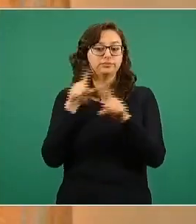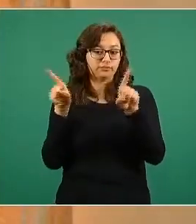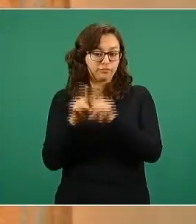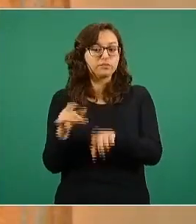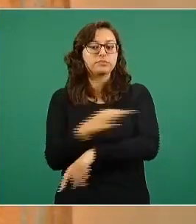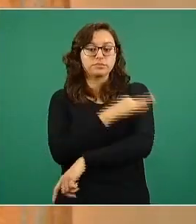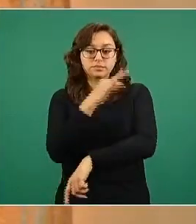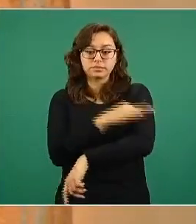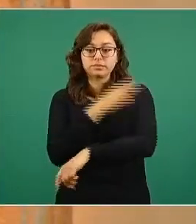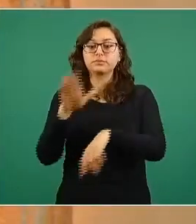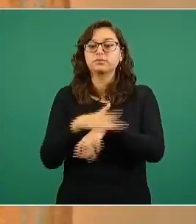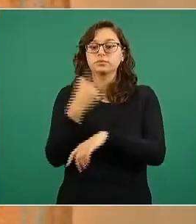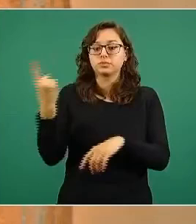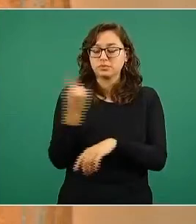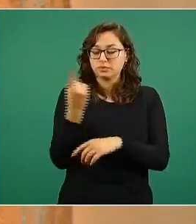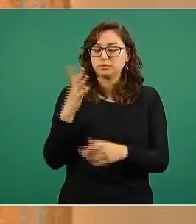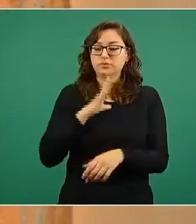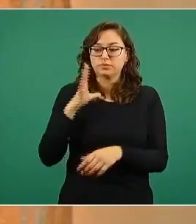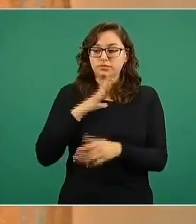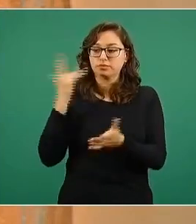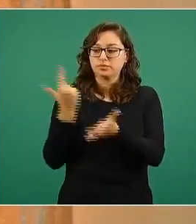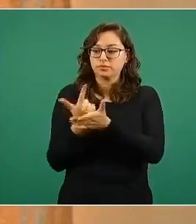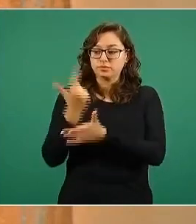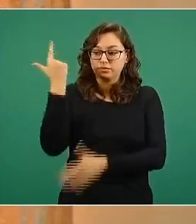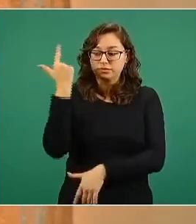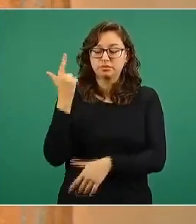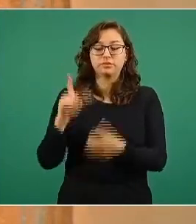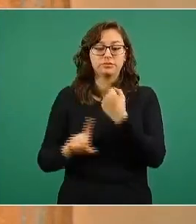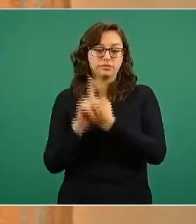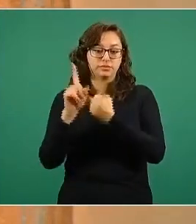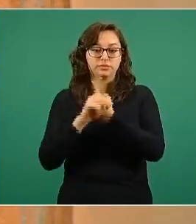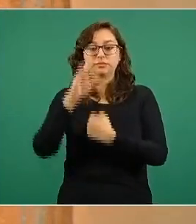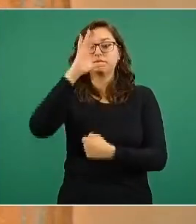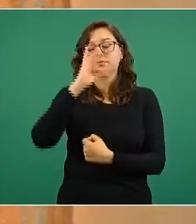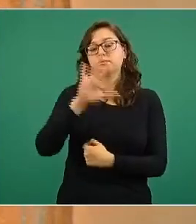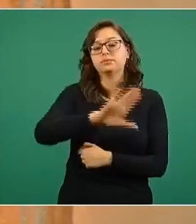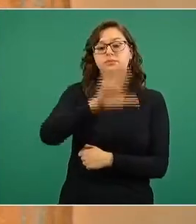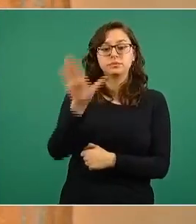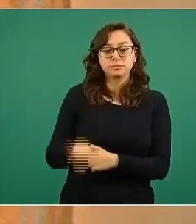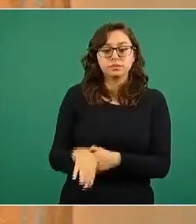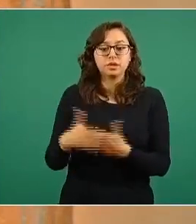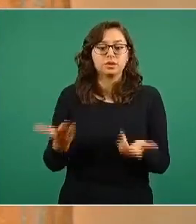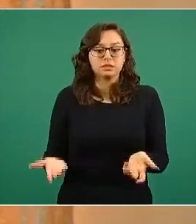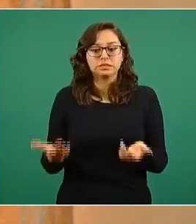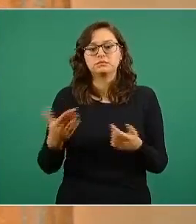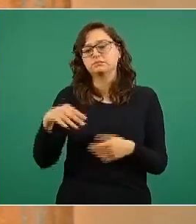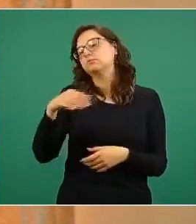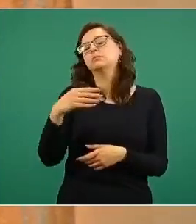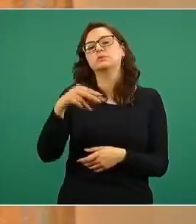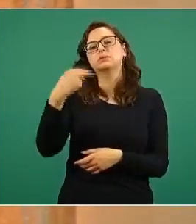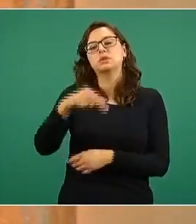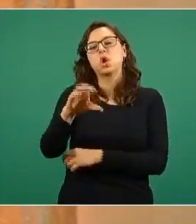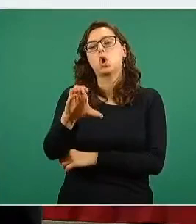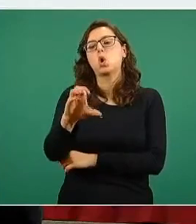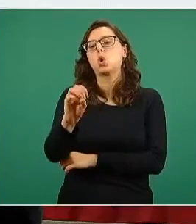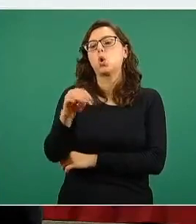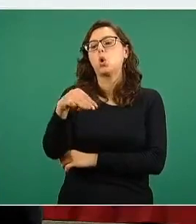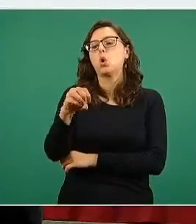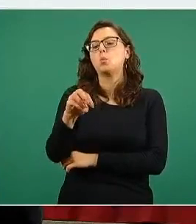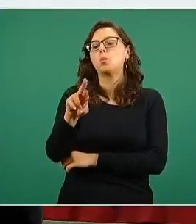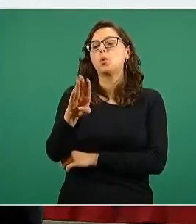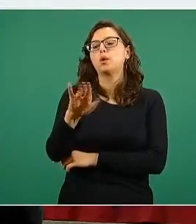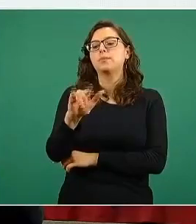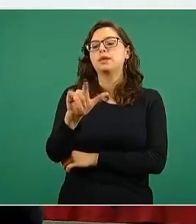complicaciones y muy lamentables de funciones. Estas son las que le llamamos médicamente las comorbilidades, diabetes,